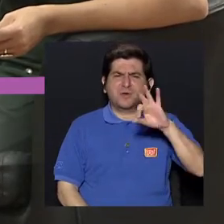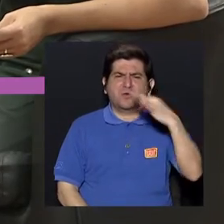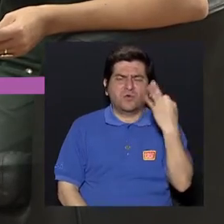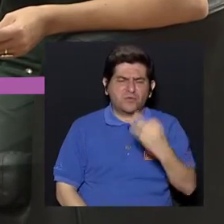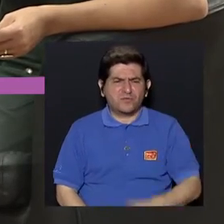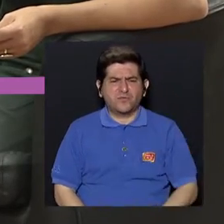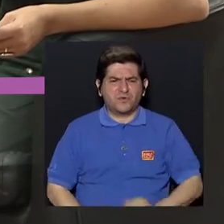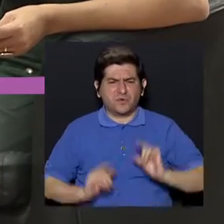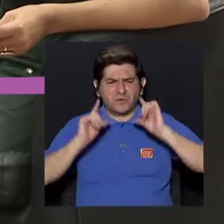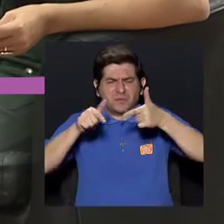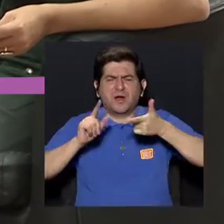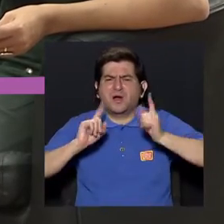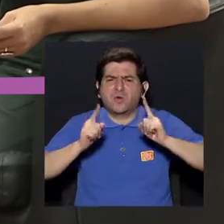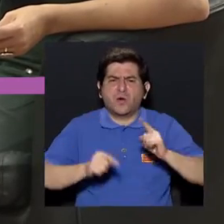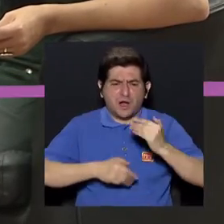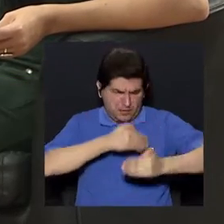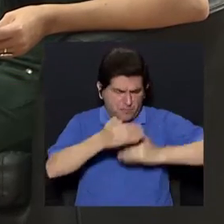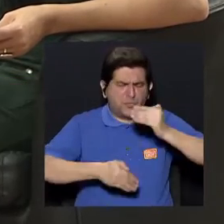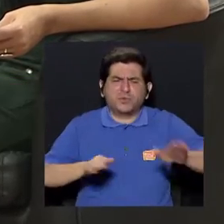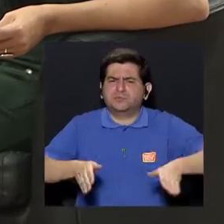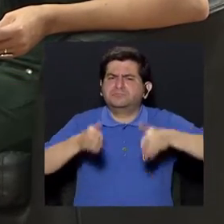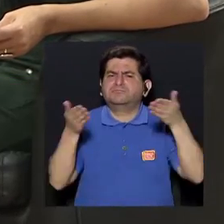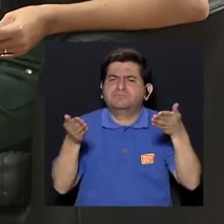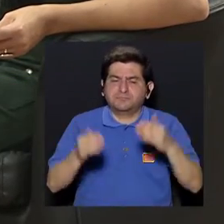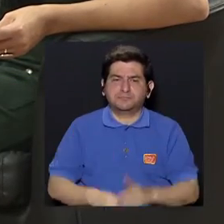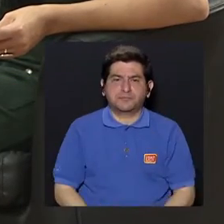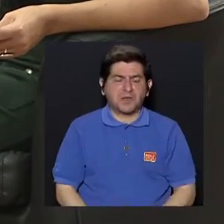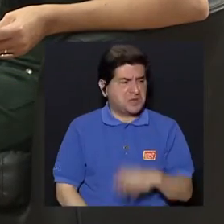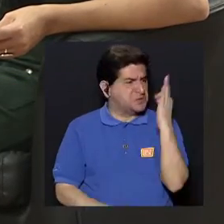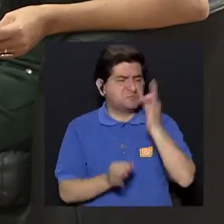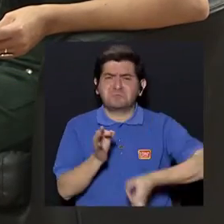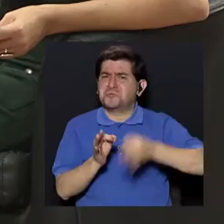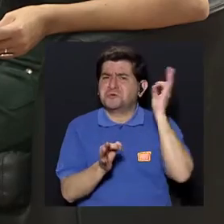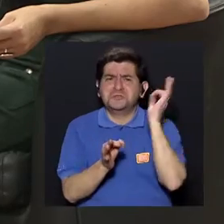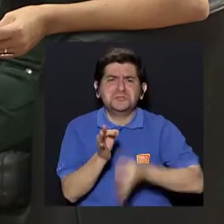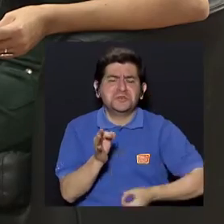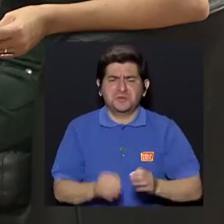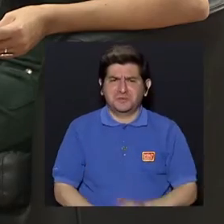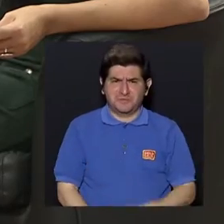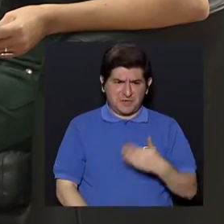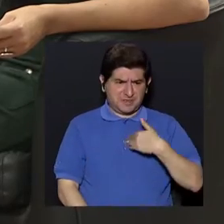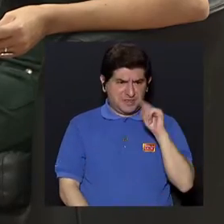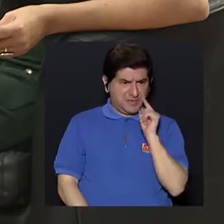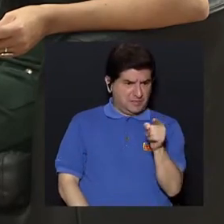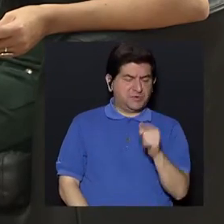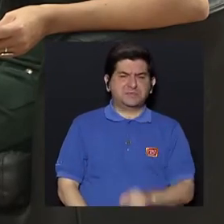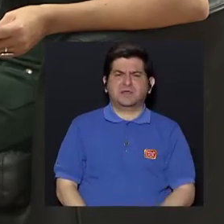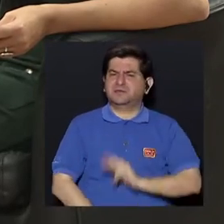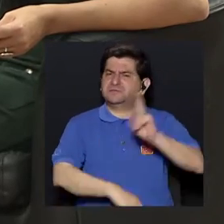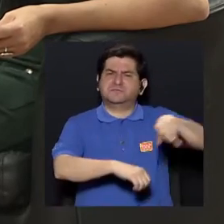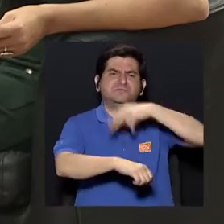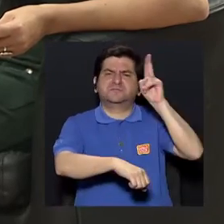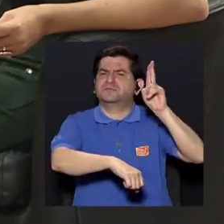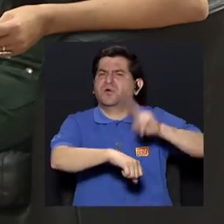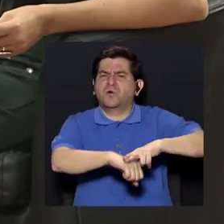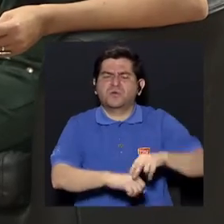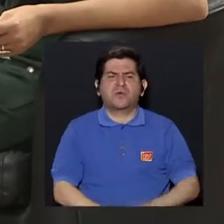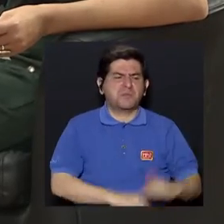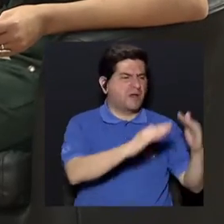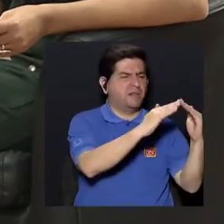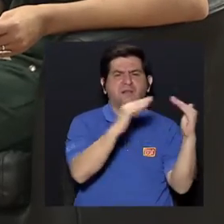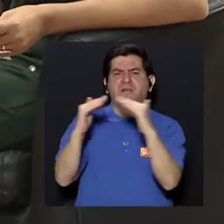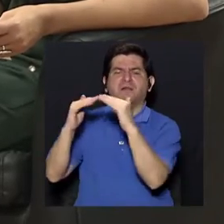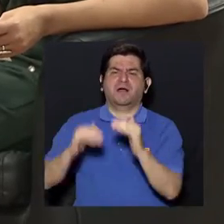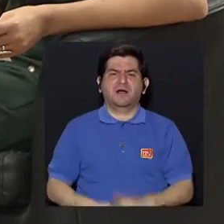¿Hay pasos a seguir? Sí, es realmente sencillo, digamos, bueno, tenemos estos que yo creo que son los más comunes en las